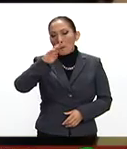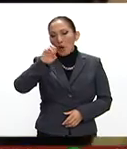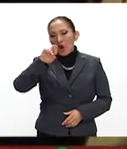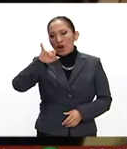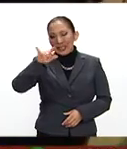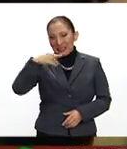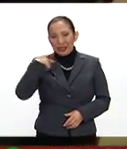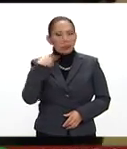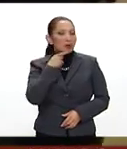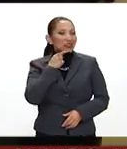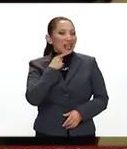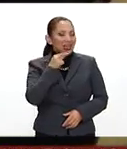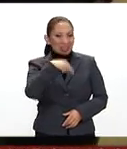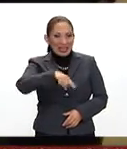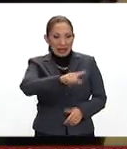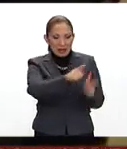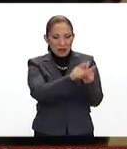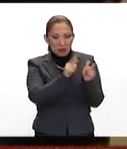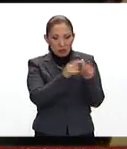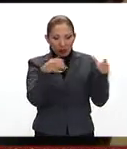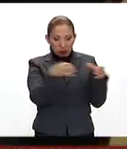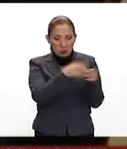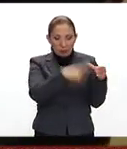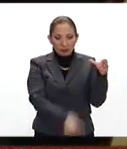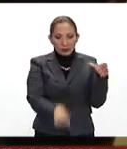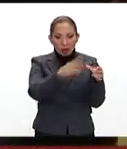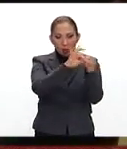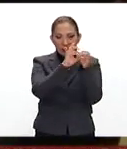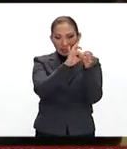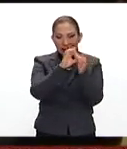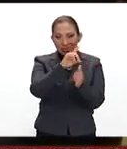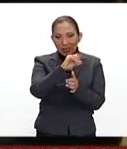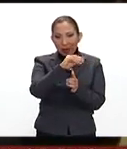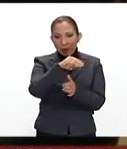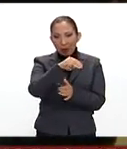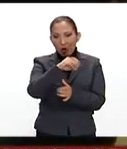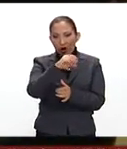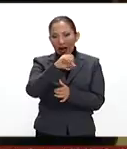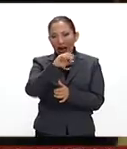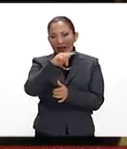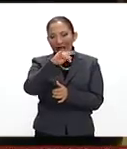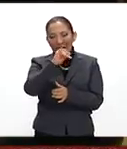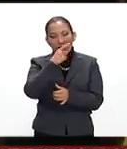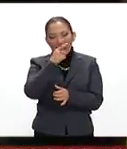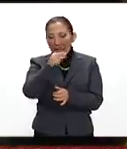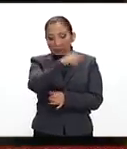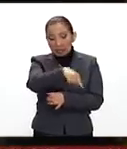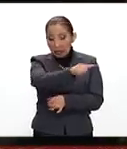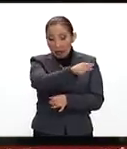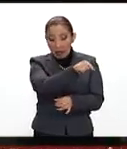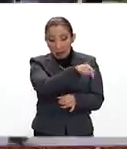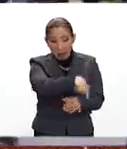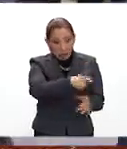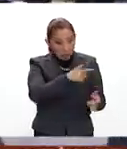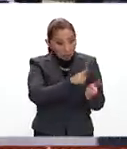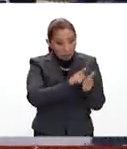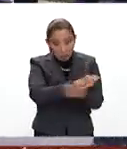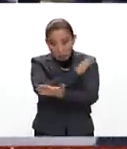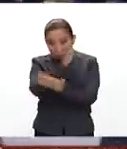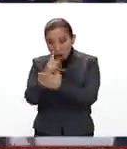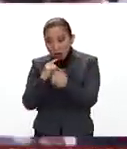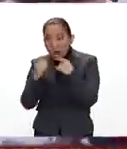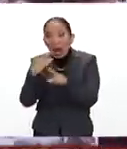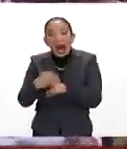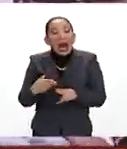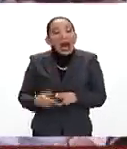jefe de la bancada de la mesa de la Unidad Democrática, aclaraba que la oposición no acudirá al diálogo hasta